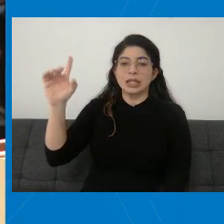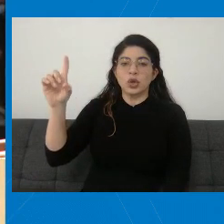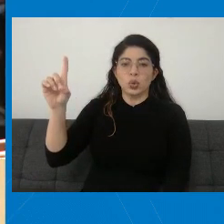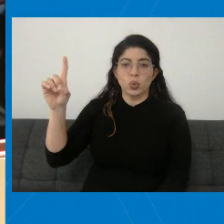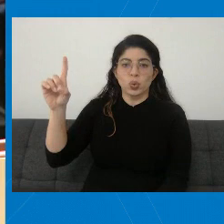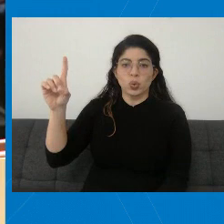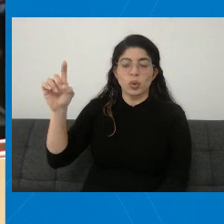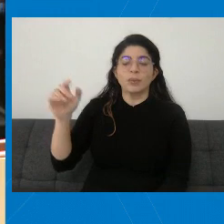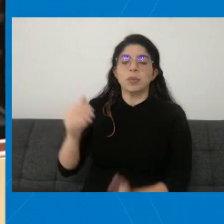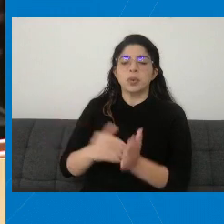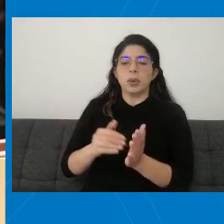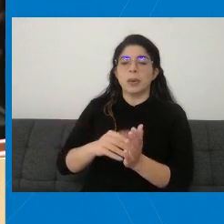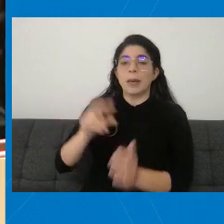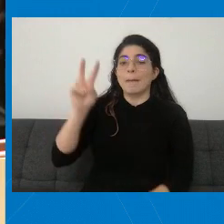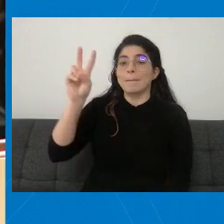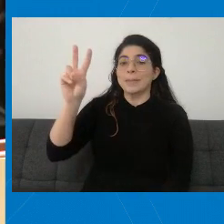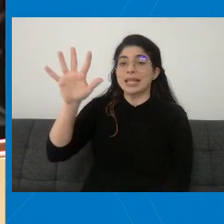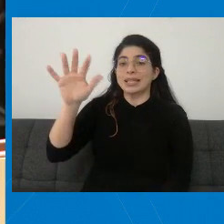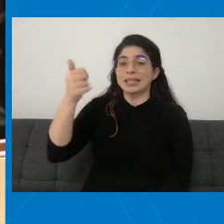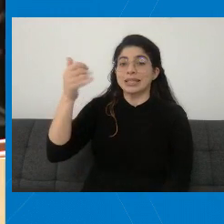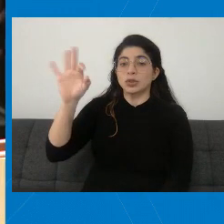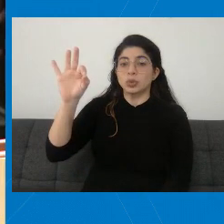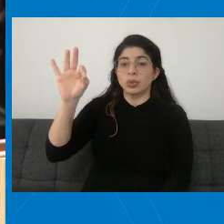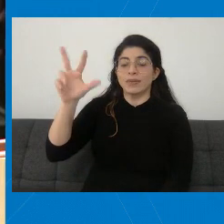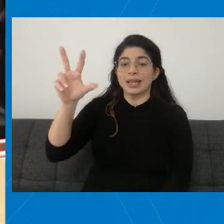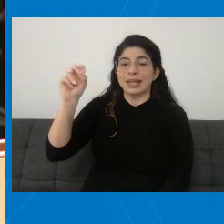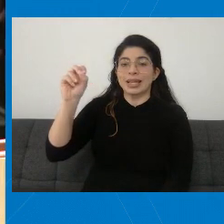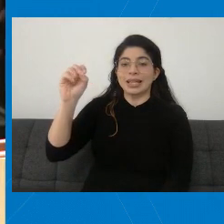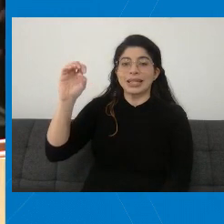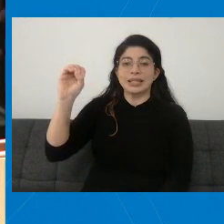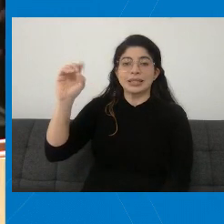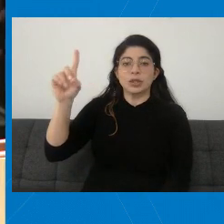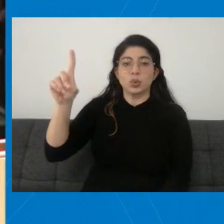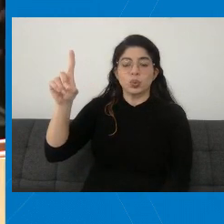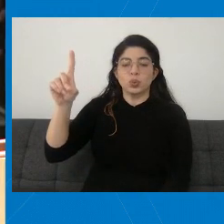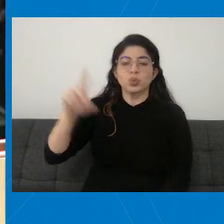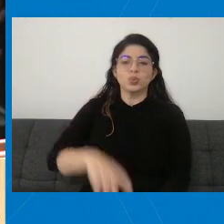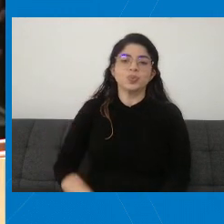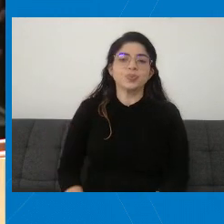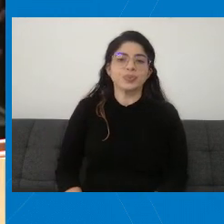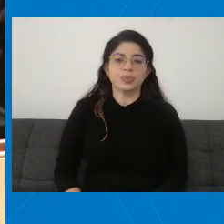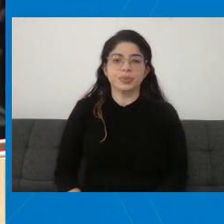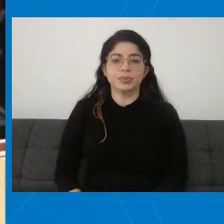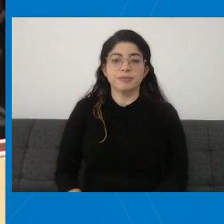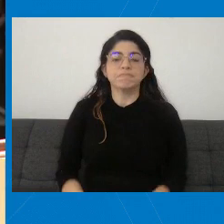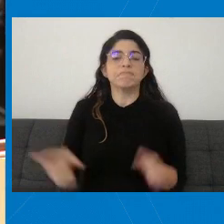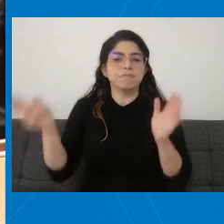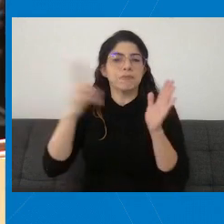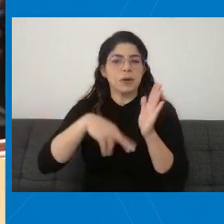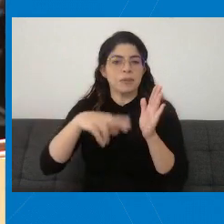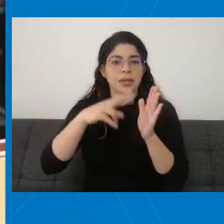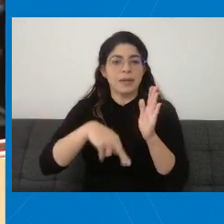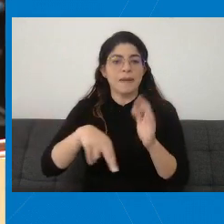25193001. Los repetimos,